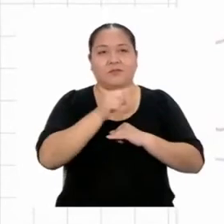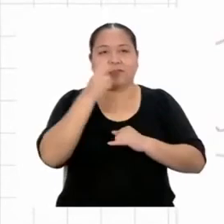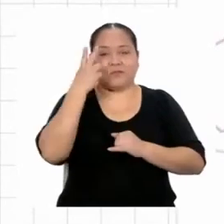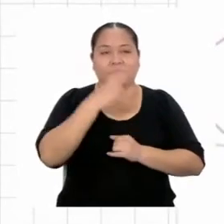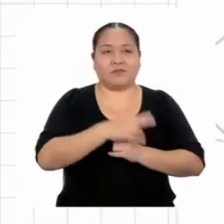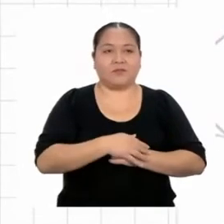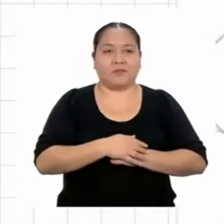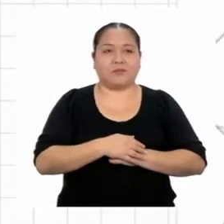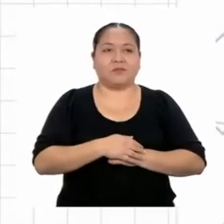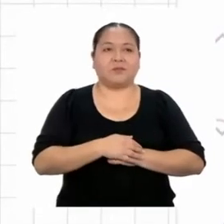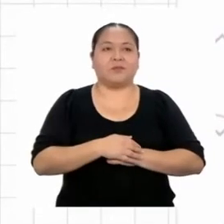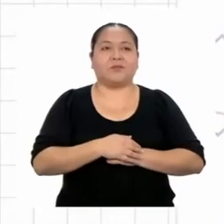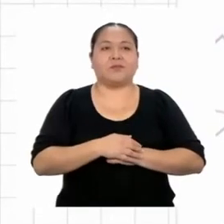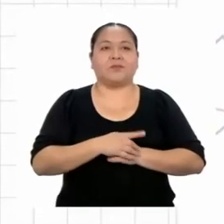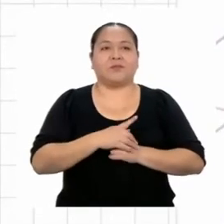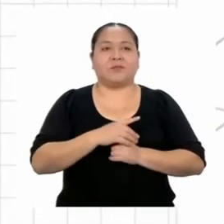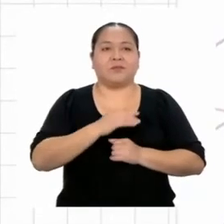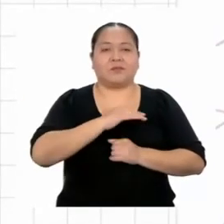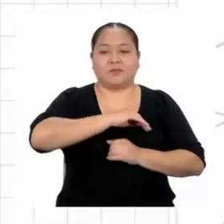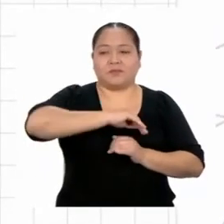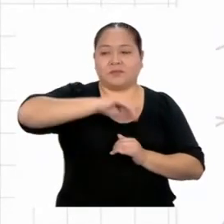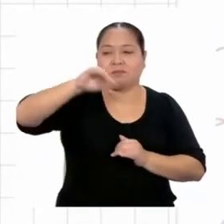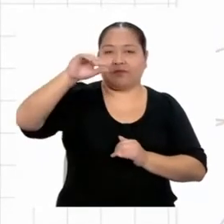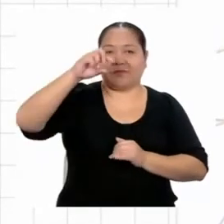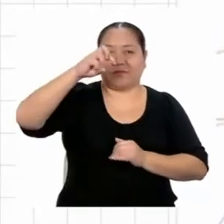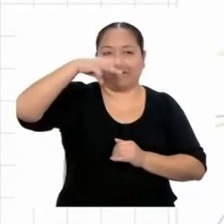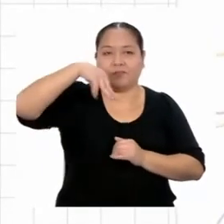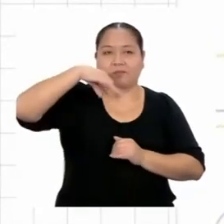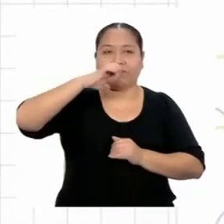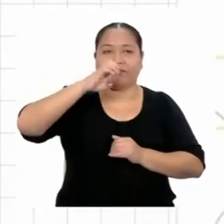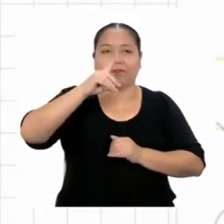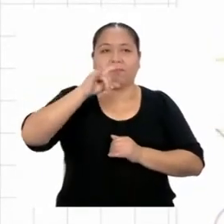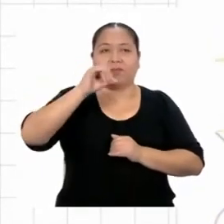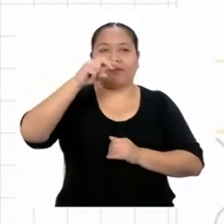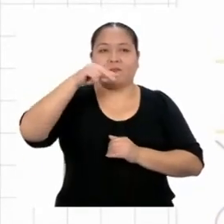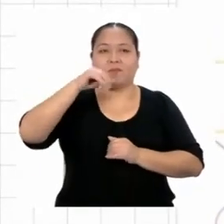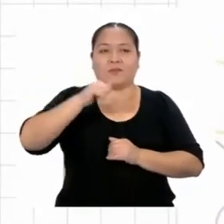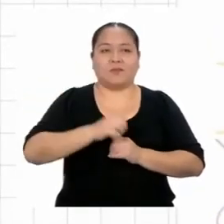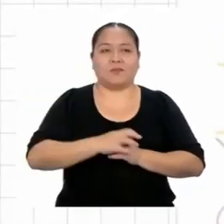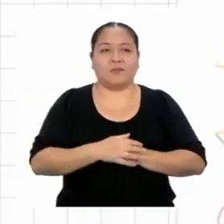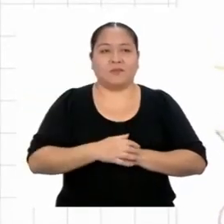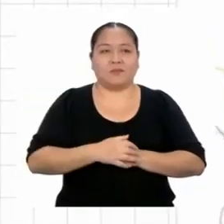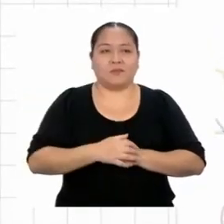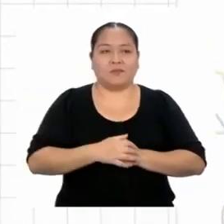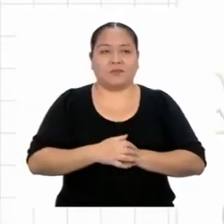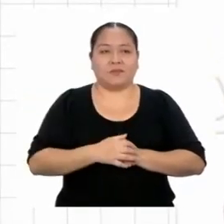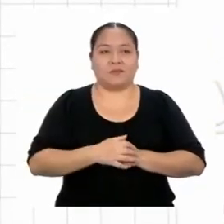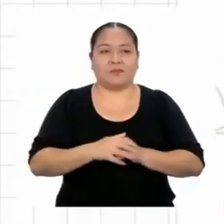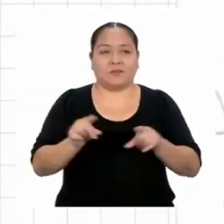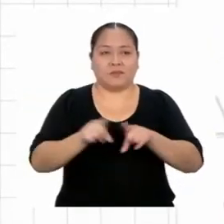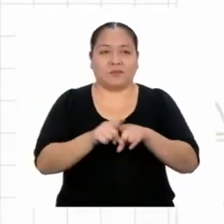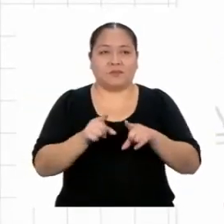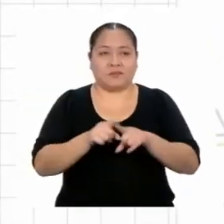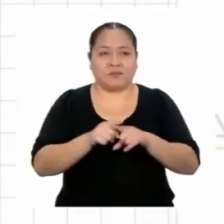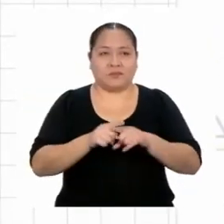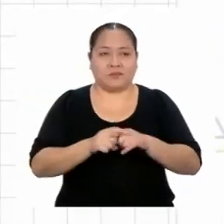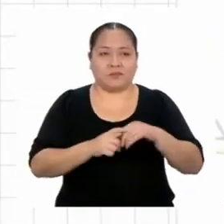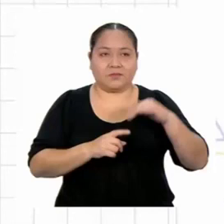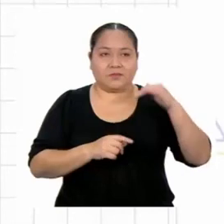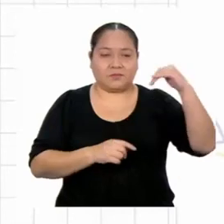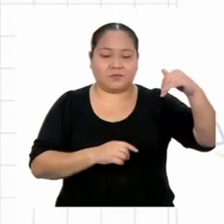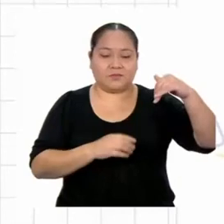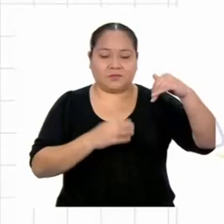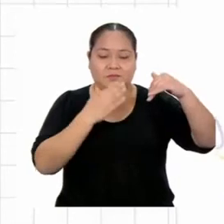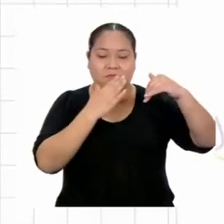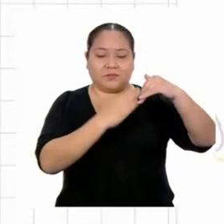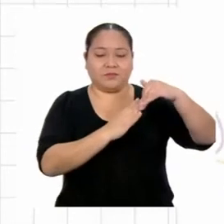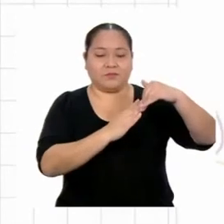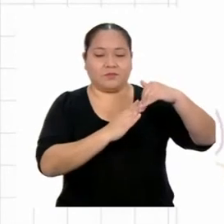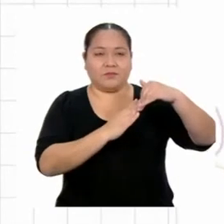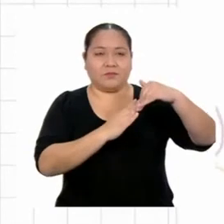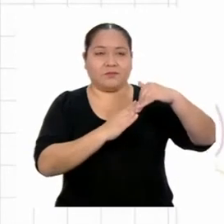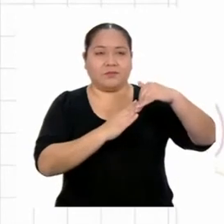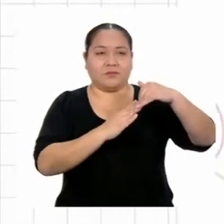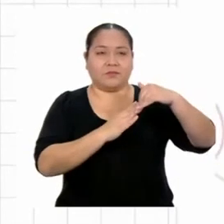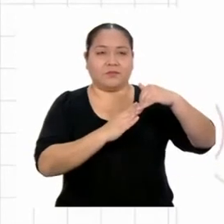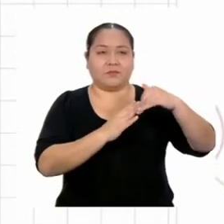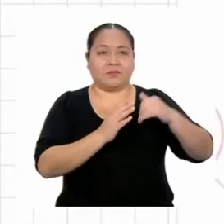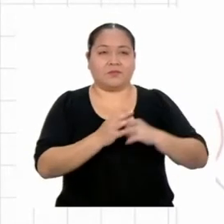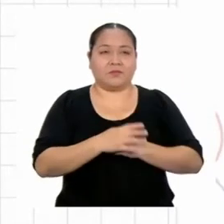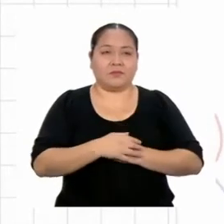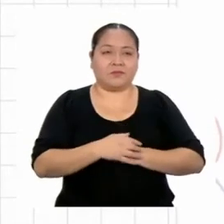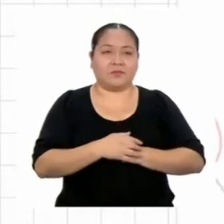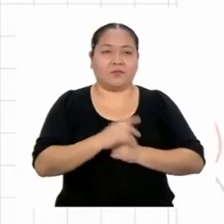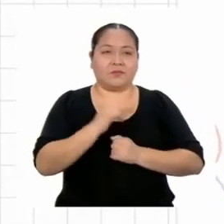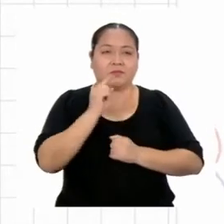un lado igual, que vendría a ser la mediana de color morado. También tenemos estos otros lados iguales, que